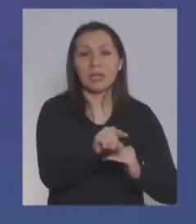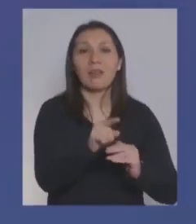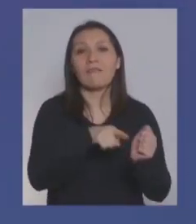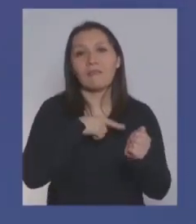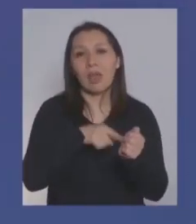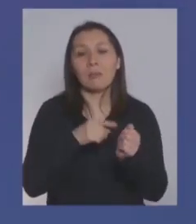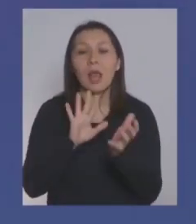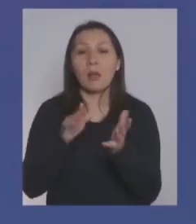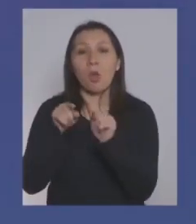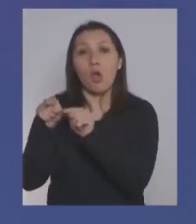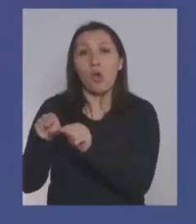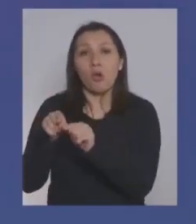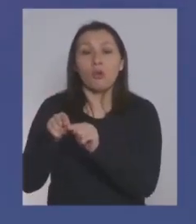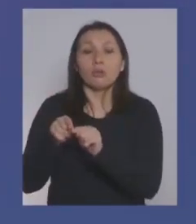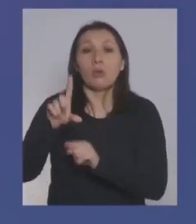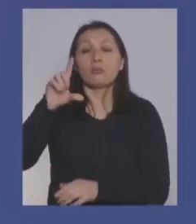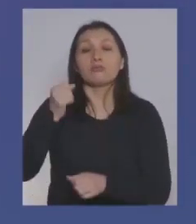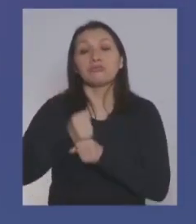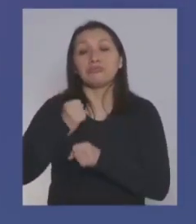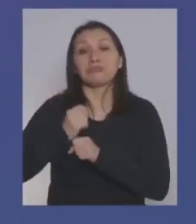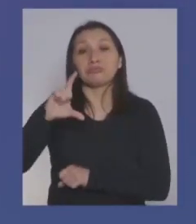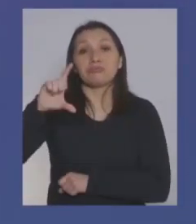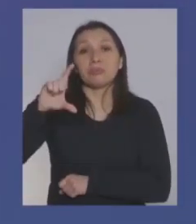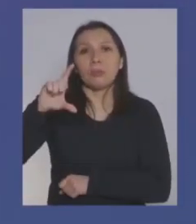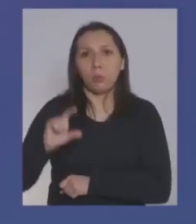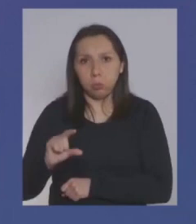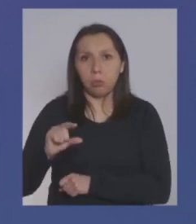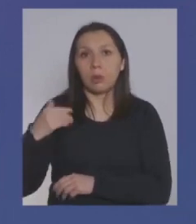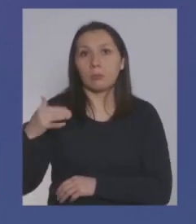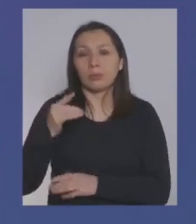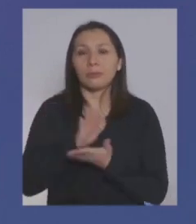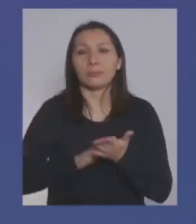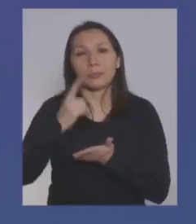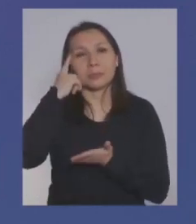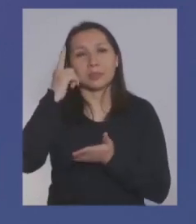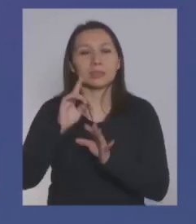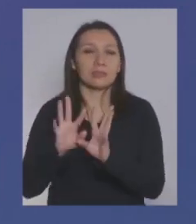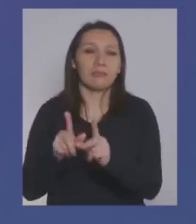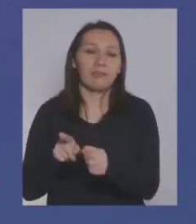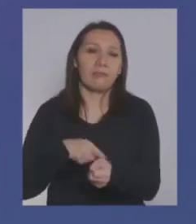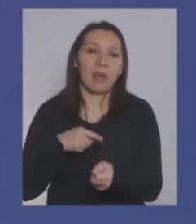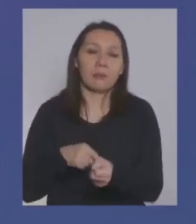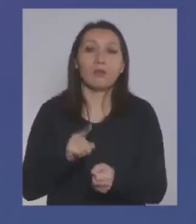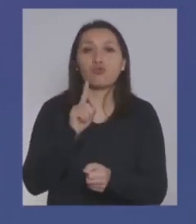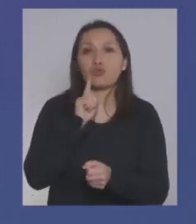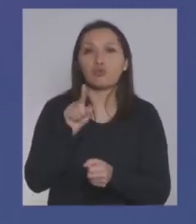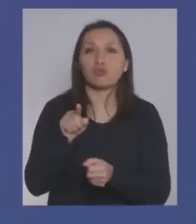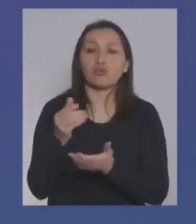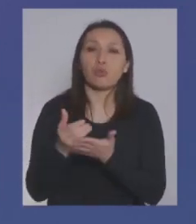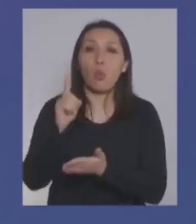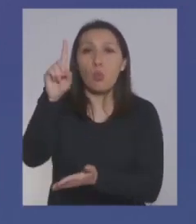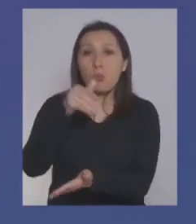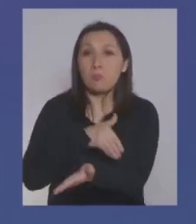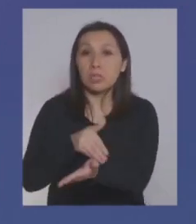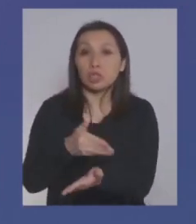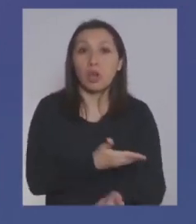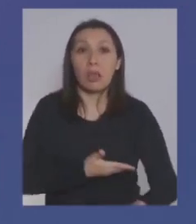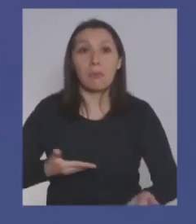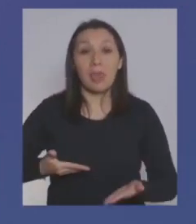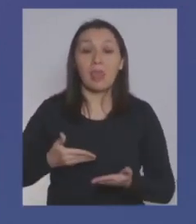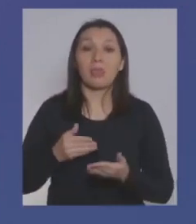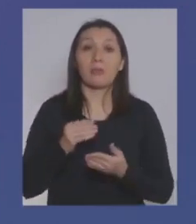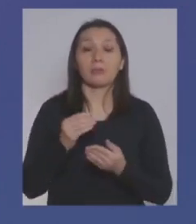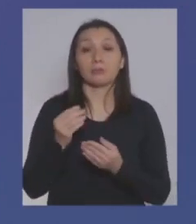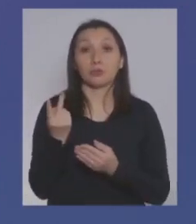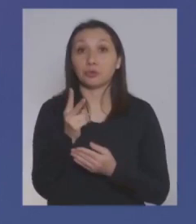familias que podían haber tenido una baja importante en su ingreso. Estoy pensando acá, no sé, una familia que tenía un ingreso de un millón y medio de pesos, que hubo